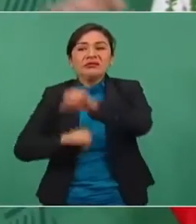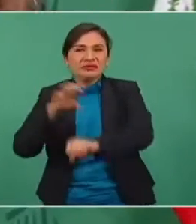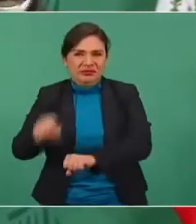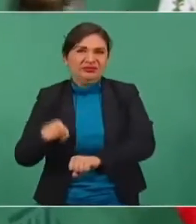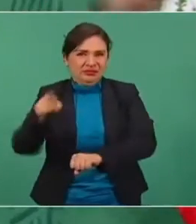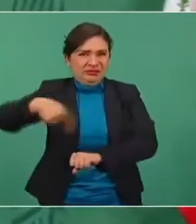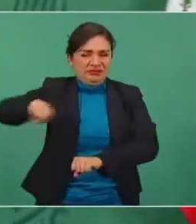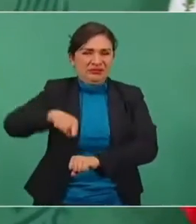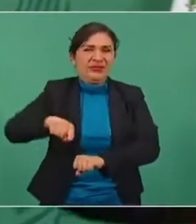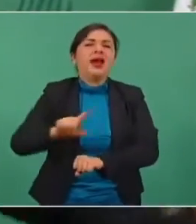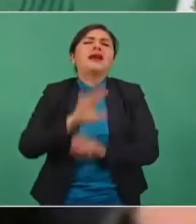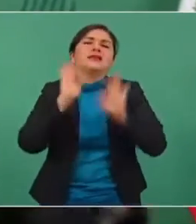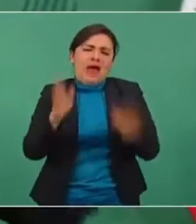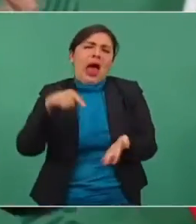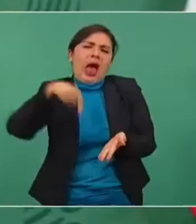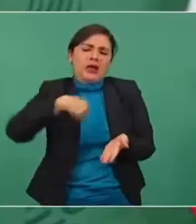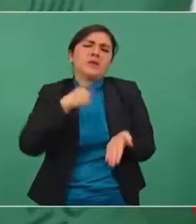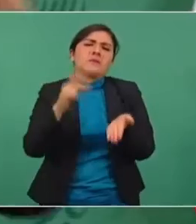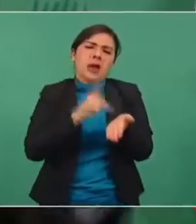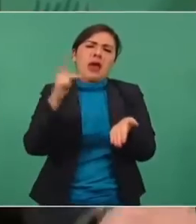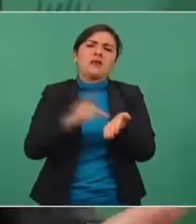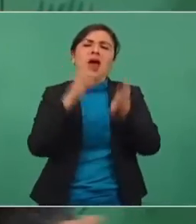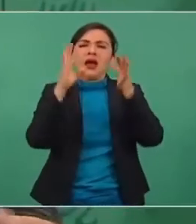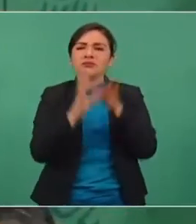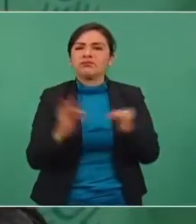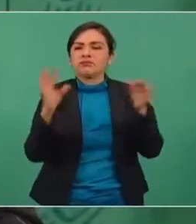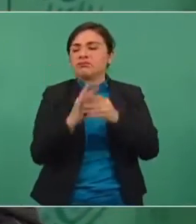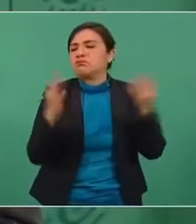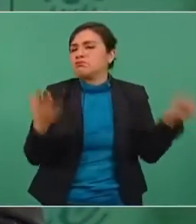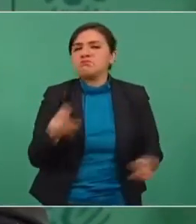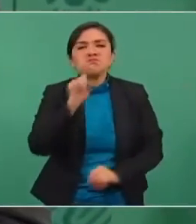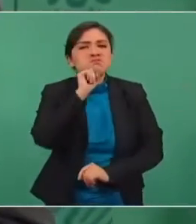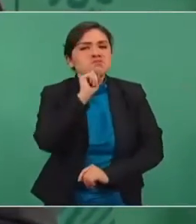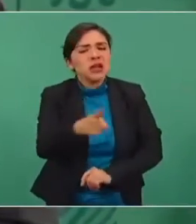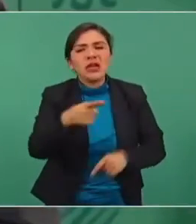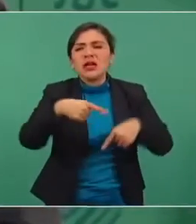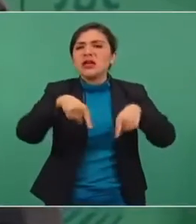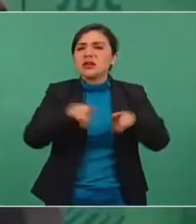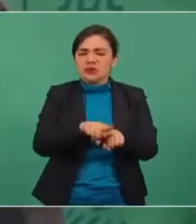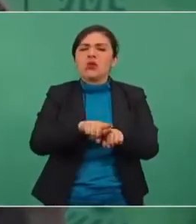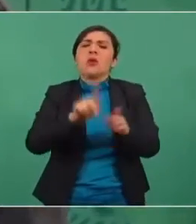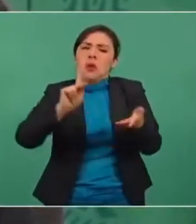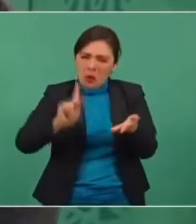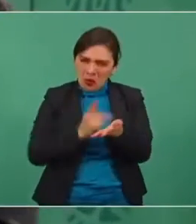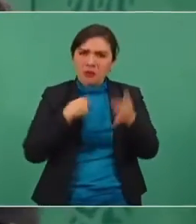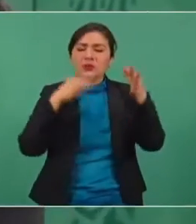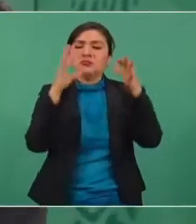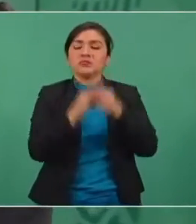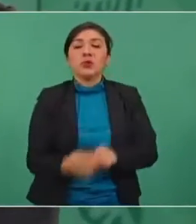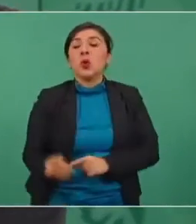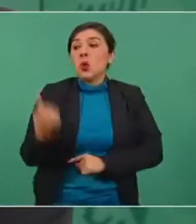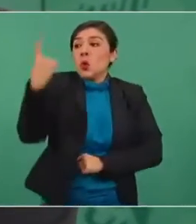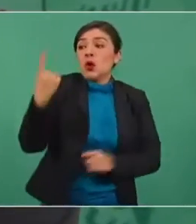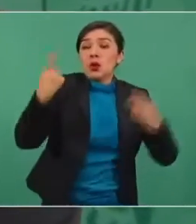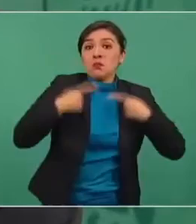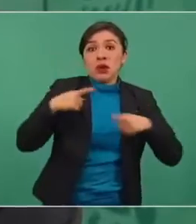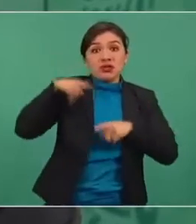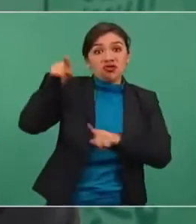ya lo hemos dicho también y lo repito, un investigador